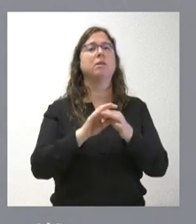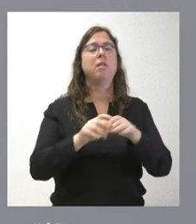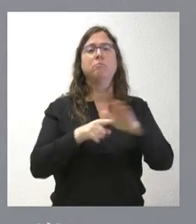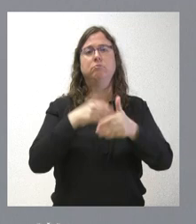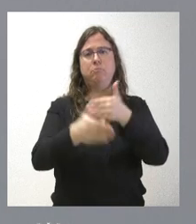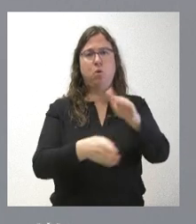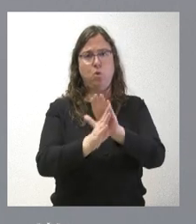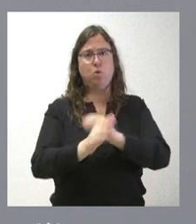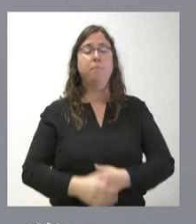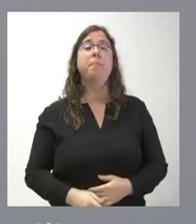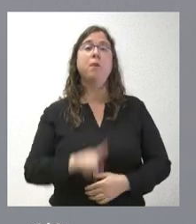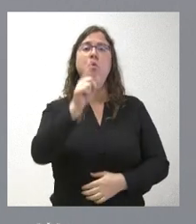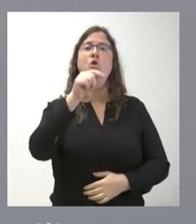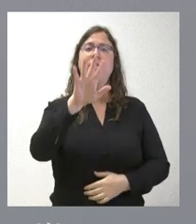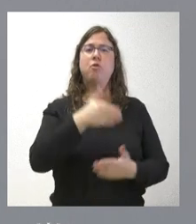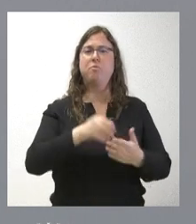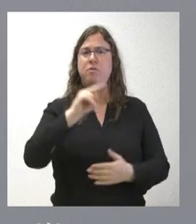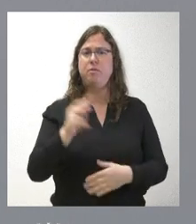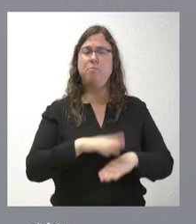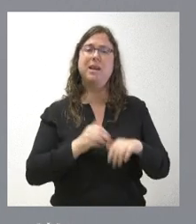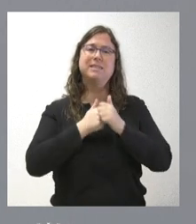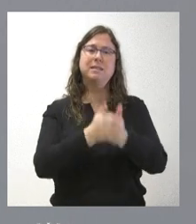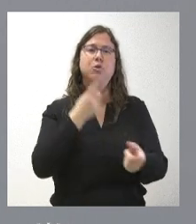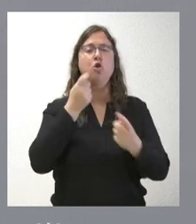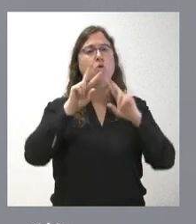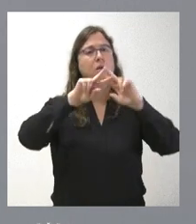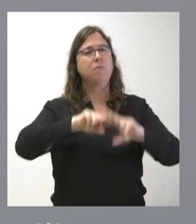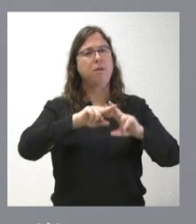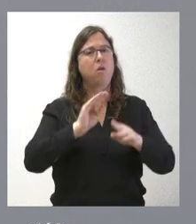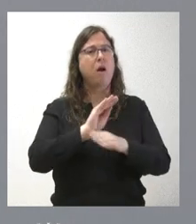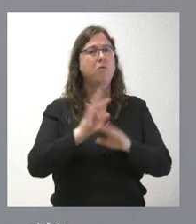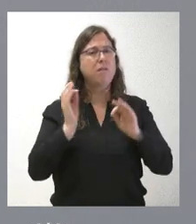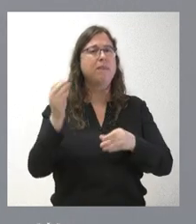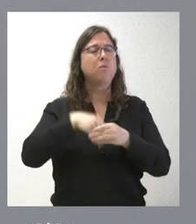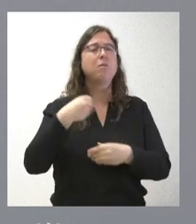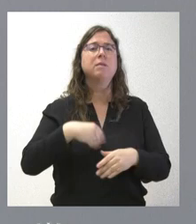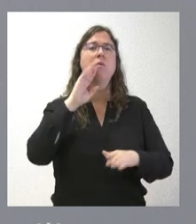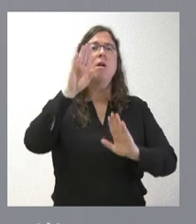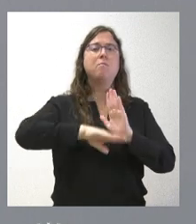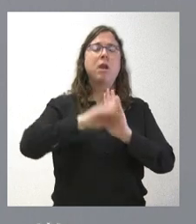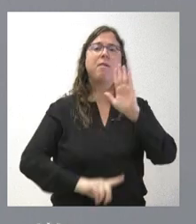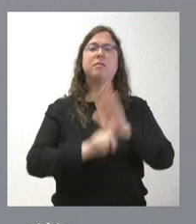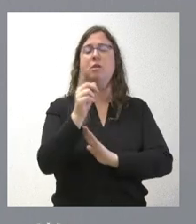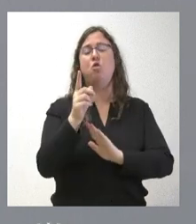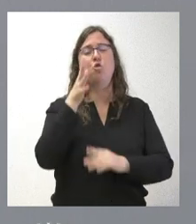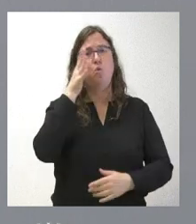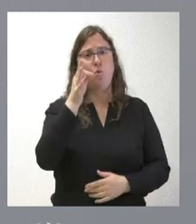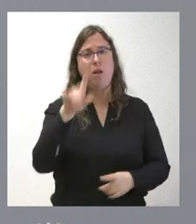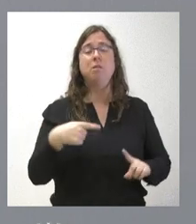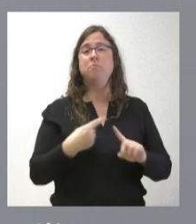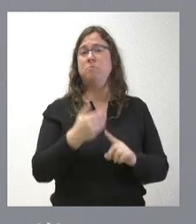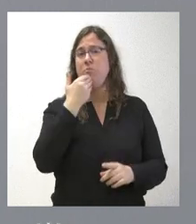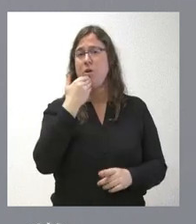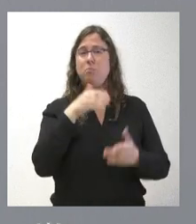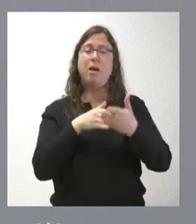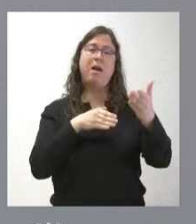avanzando. 1,5 millones de euros para el seguimiento, control y inspección de ayudas incluidas en los programas de desarrollo rural, en este caso a través de